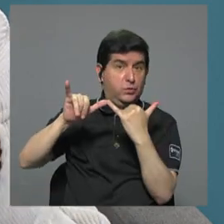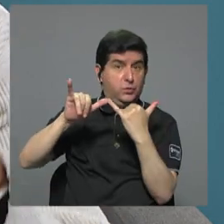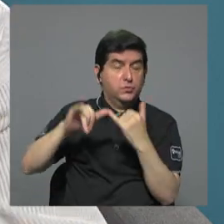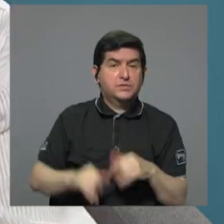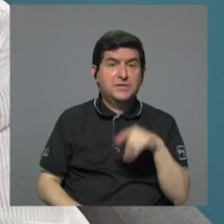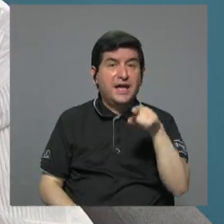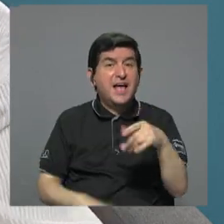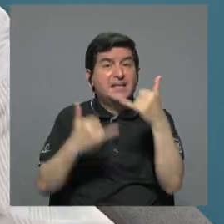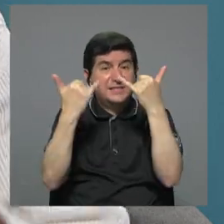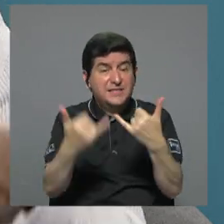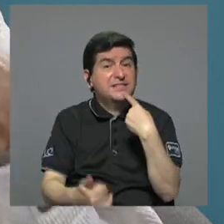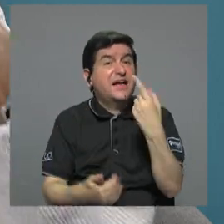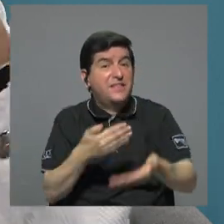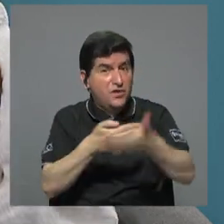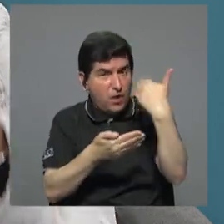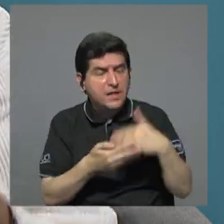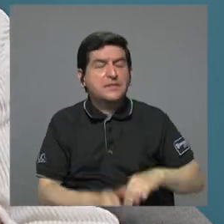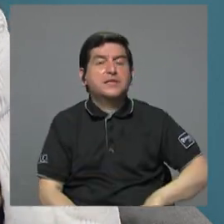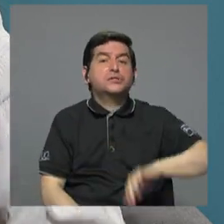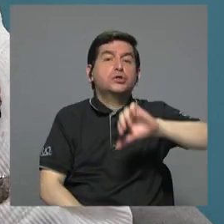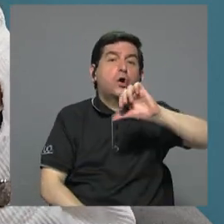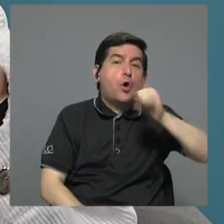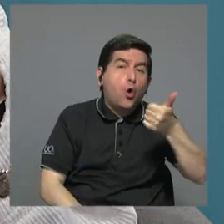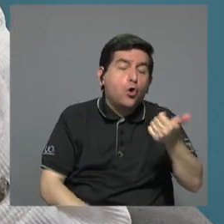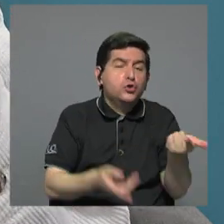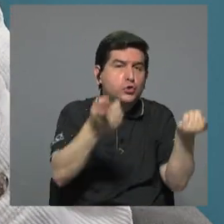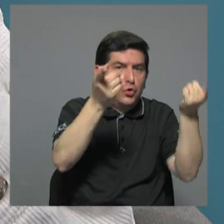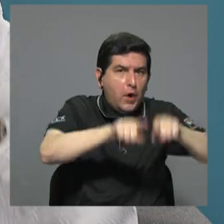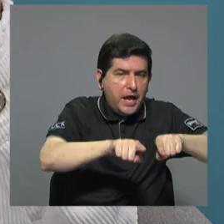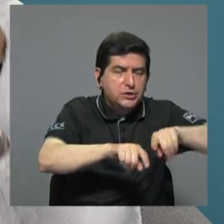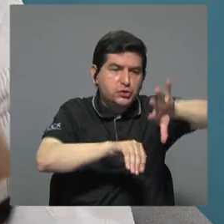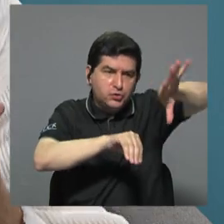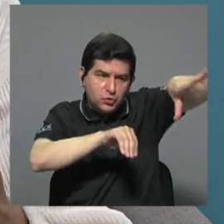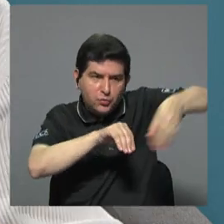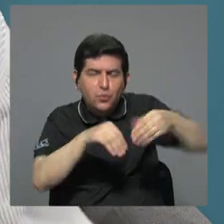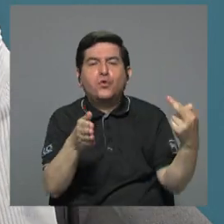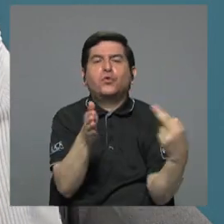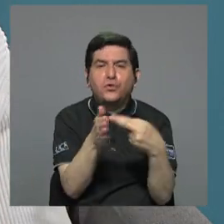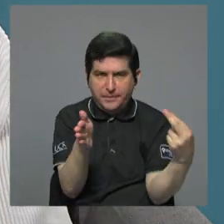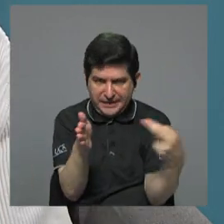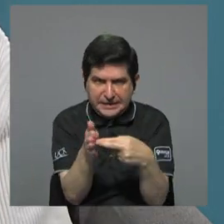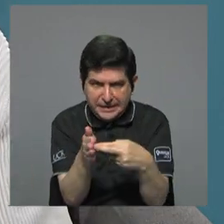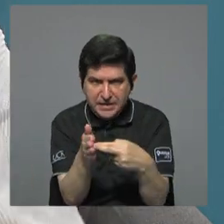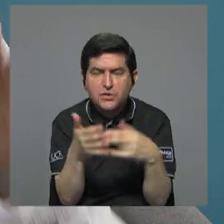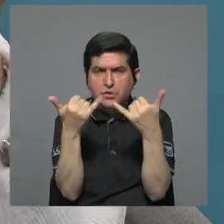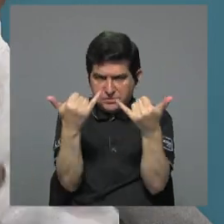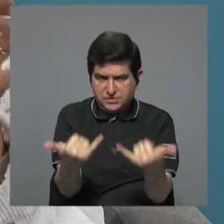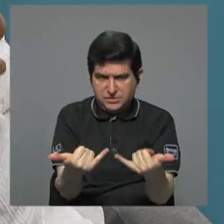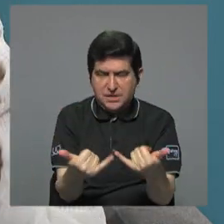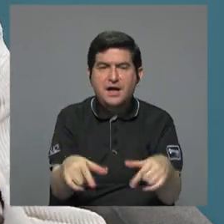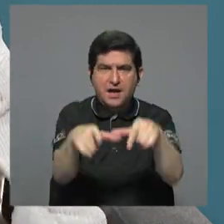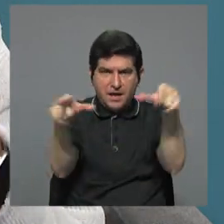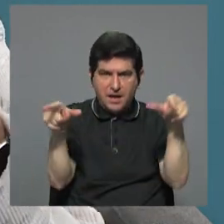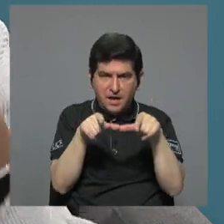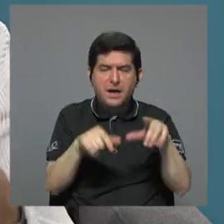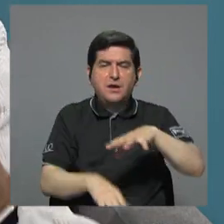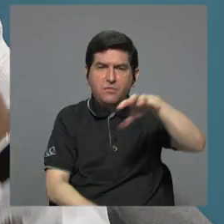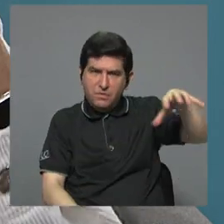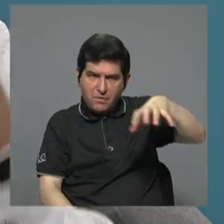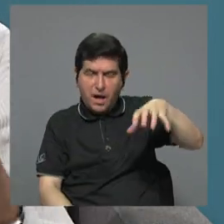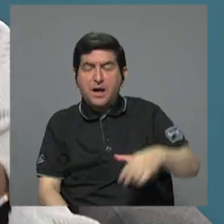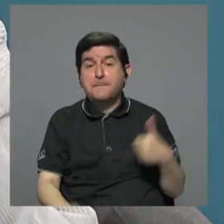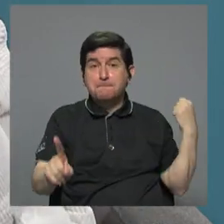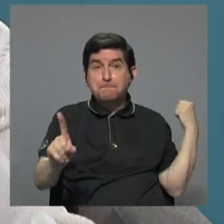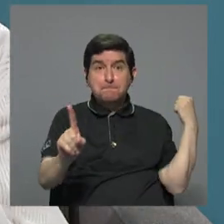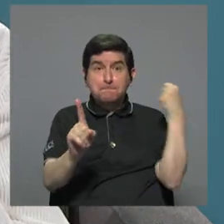porque este es como muy bien lo decías, otro hecho que se, un hecho que se reitera, lamentablemente en la zona atlántica, imagínate el